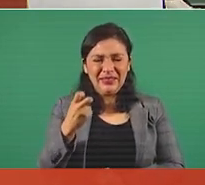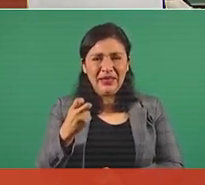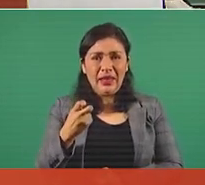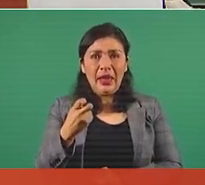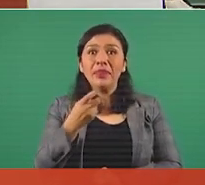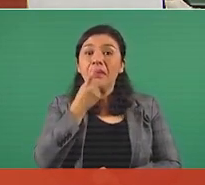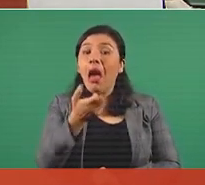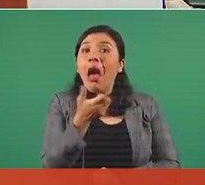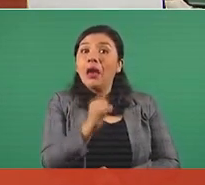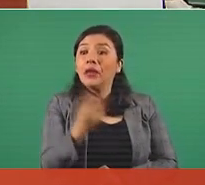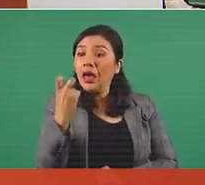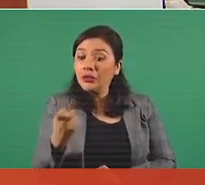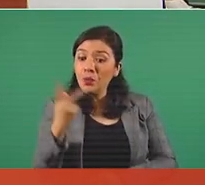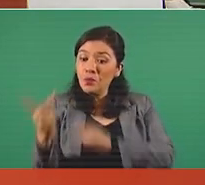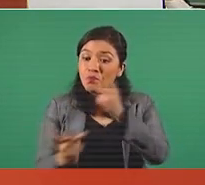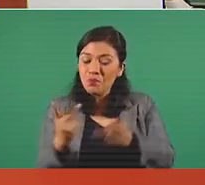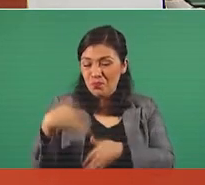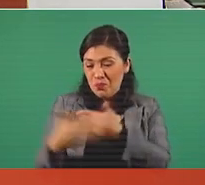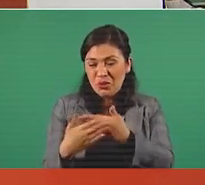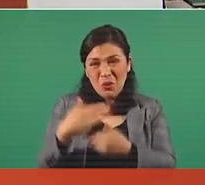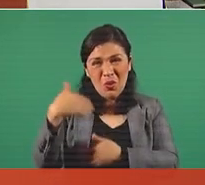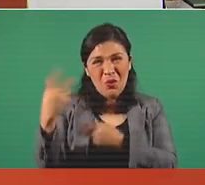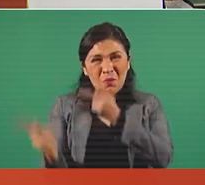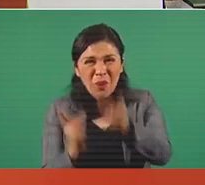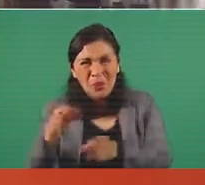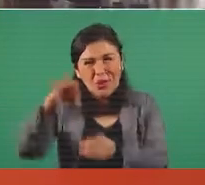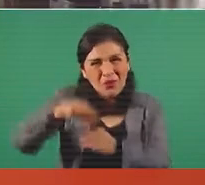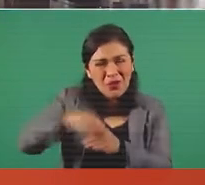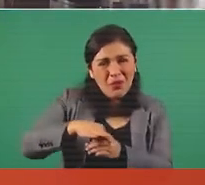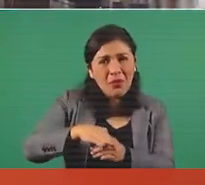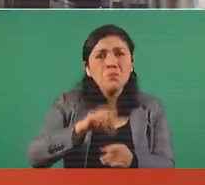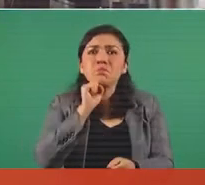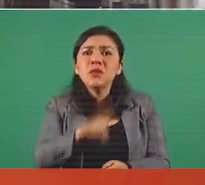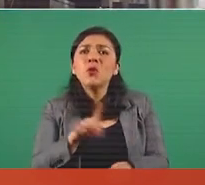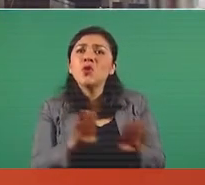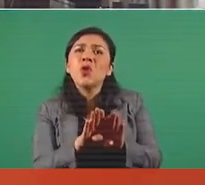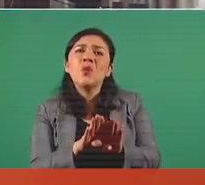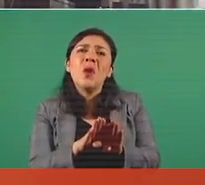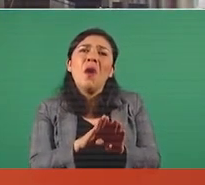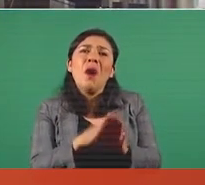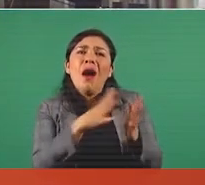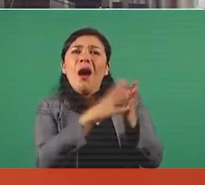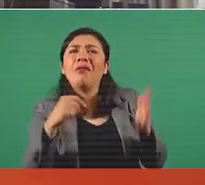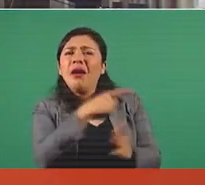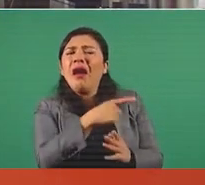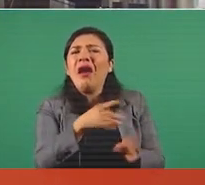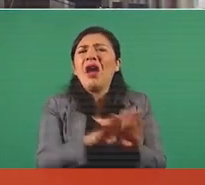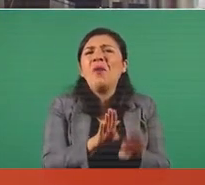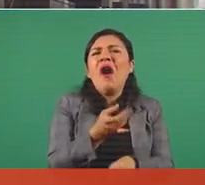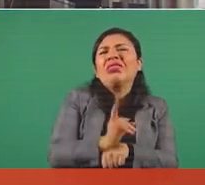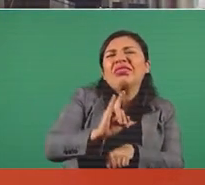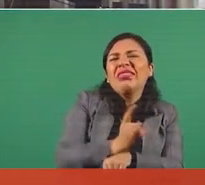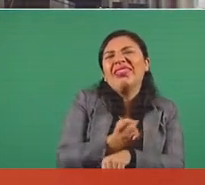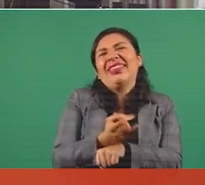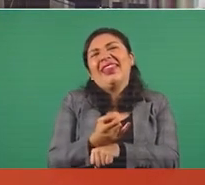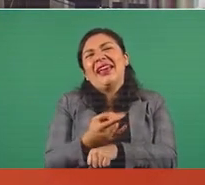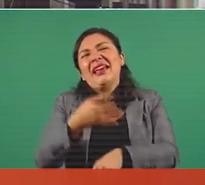Es una vergüenza. Entonces, que encontremos, que sí los hay,